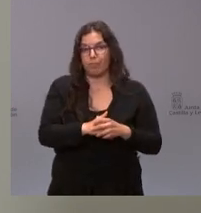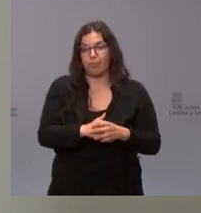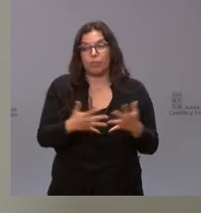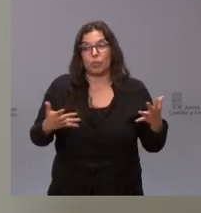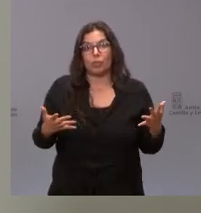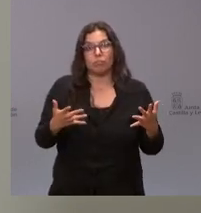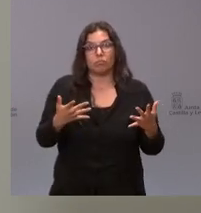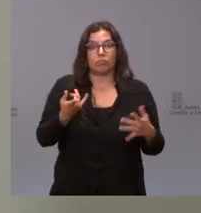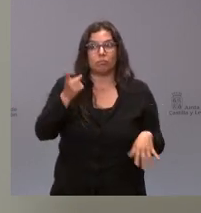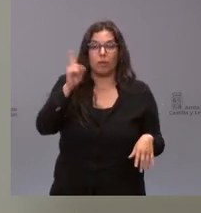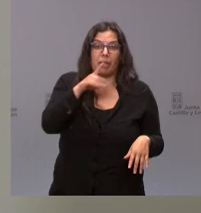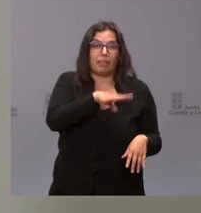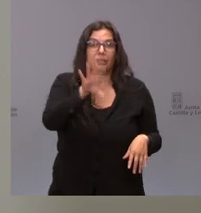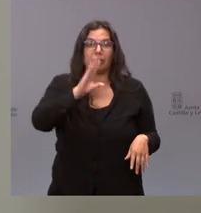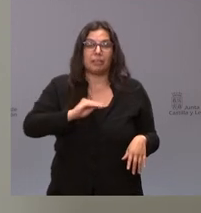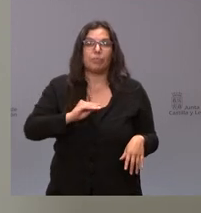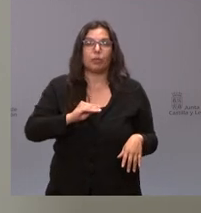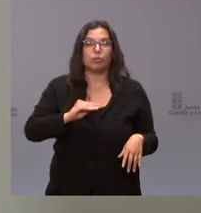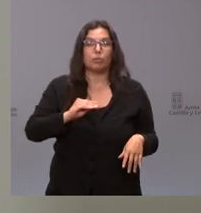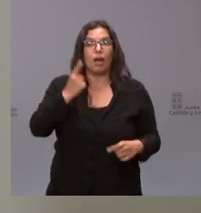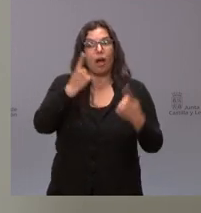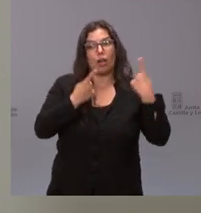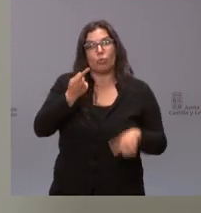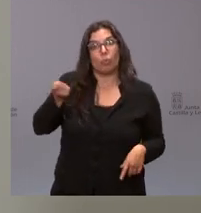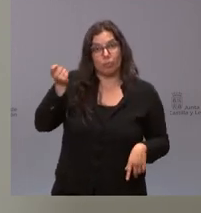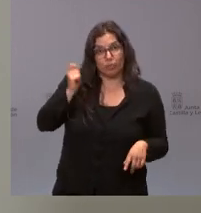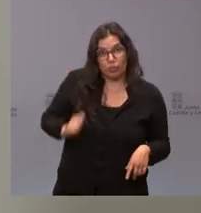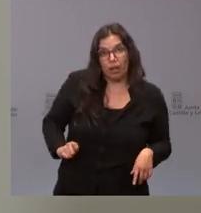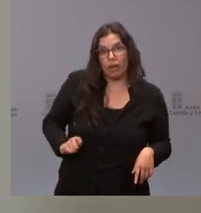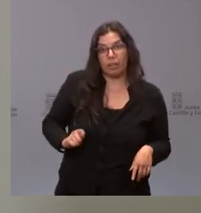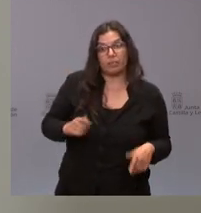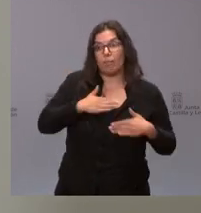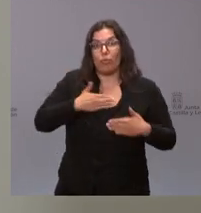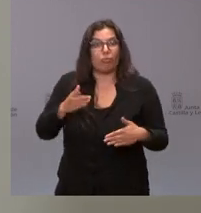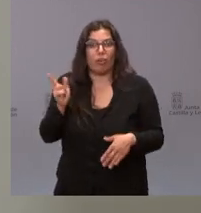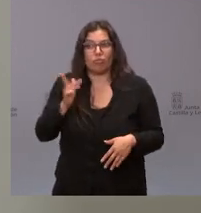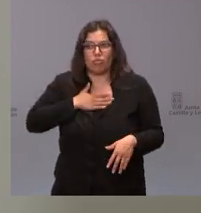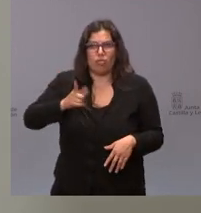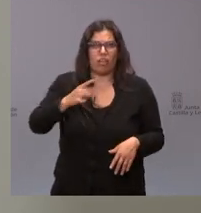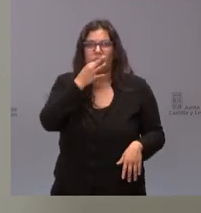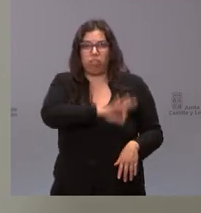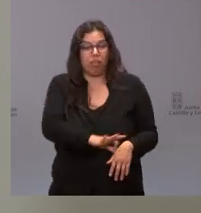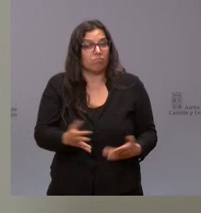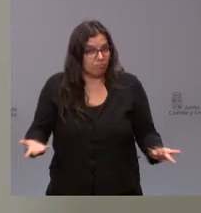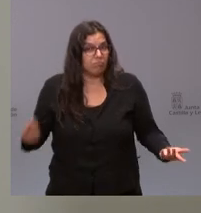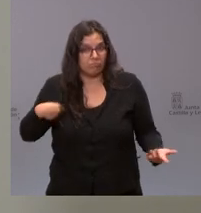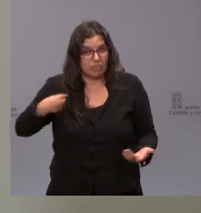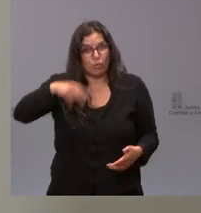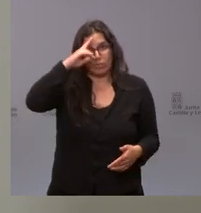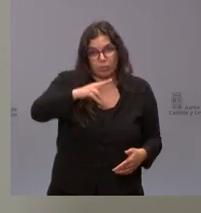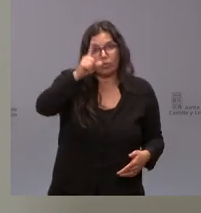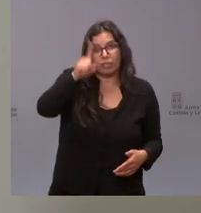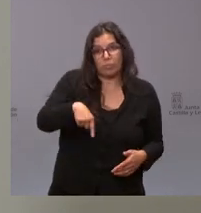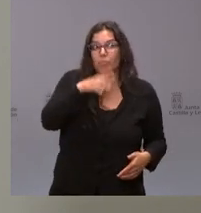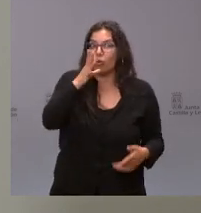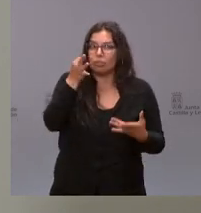ese punto de vista también podemos entender que incluso haya profesionales que decidan no sumarse a estas jornadas de tarde y también lo respetamos porque